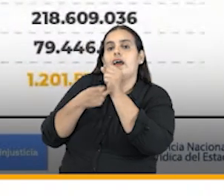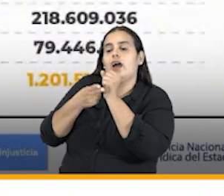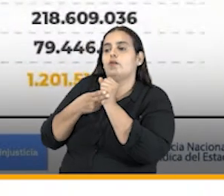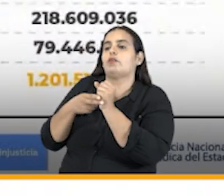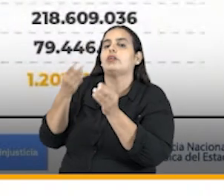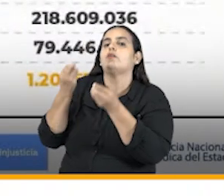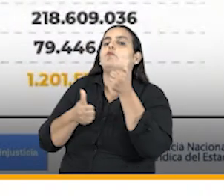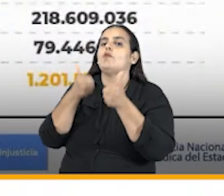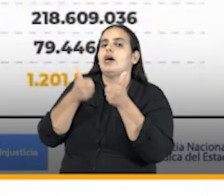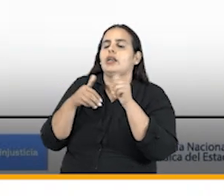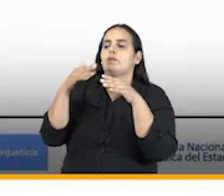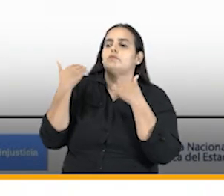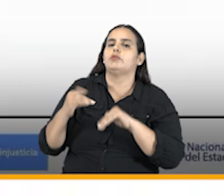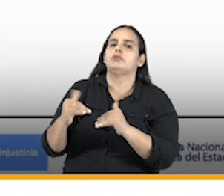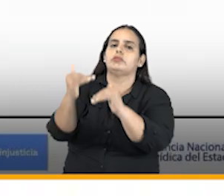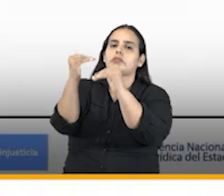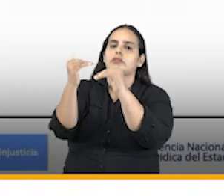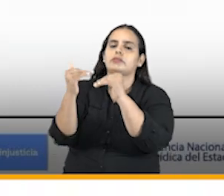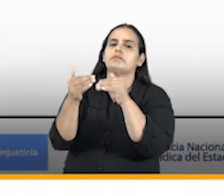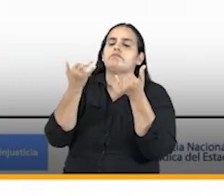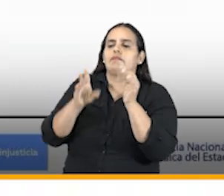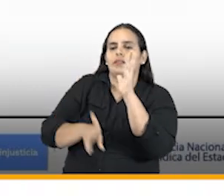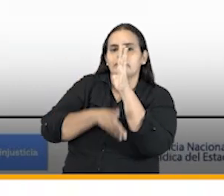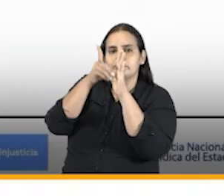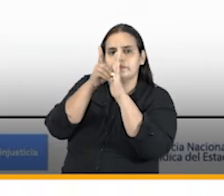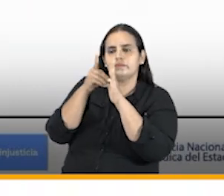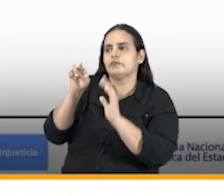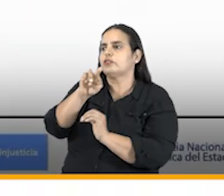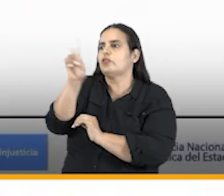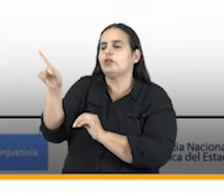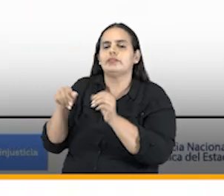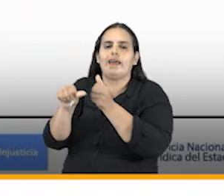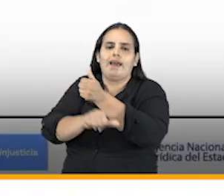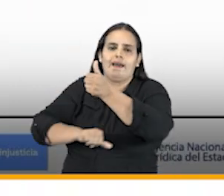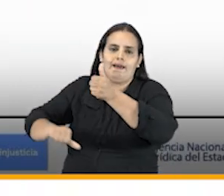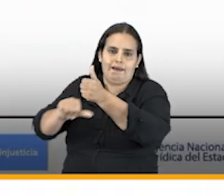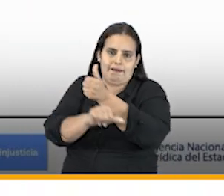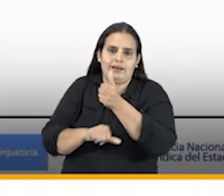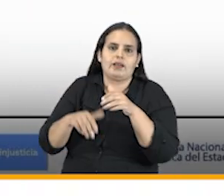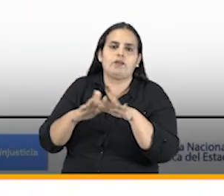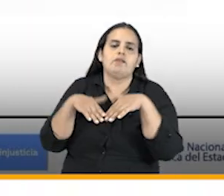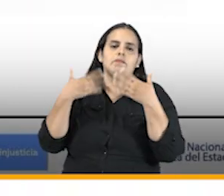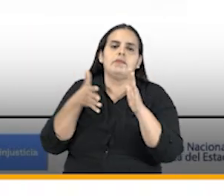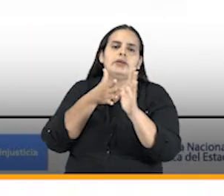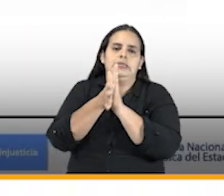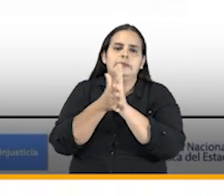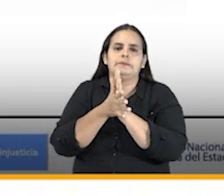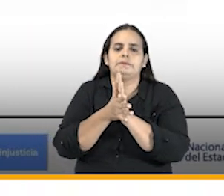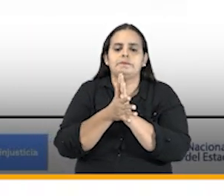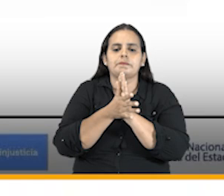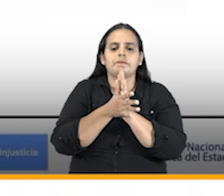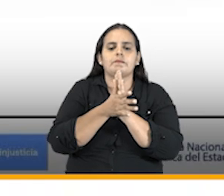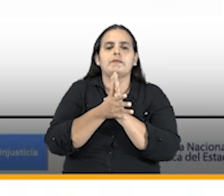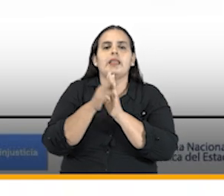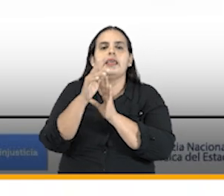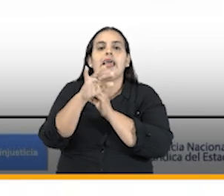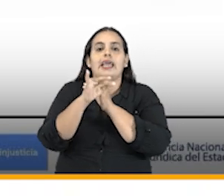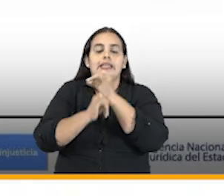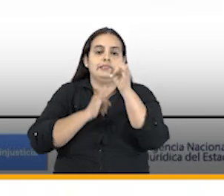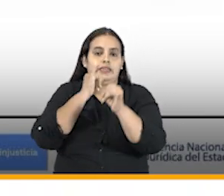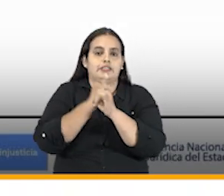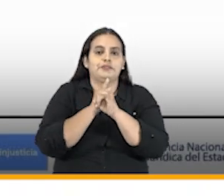generados a través de procesos desarrollados con otras áreas como en el caso de internacional